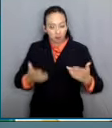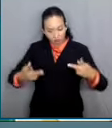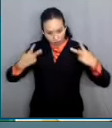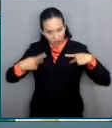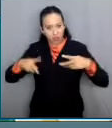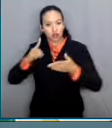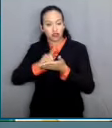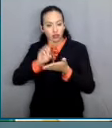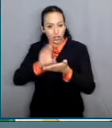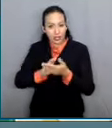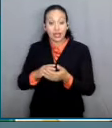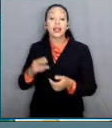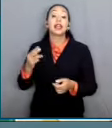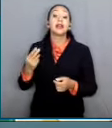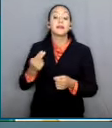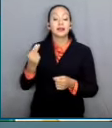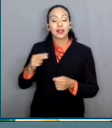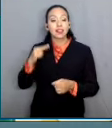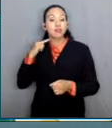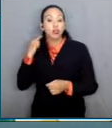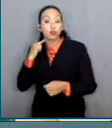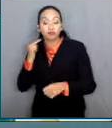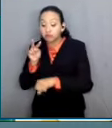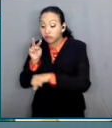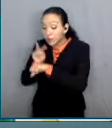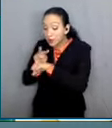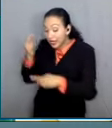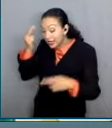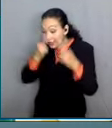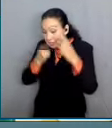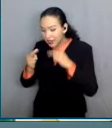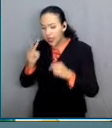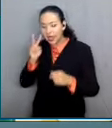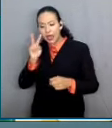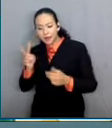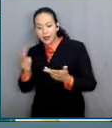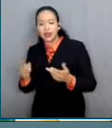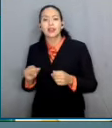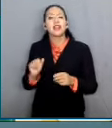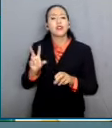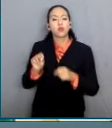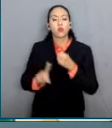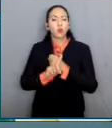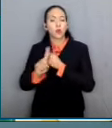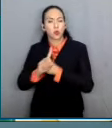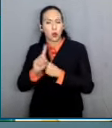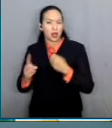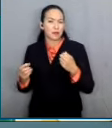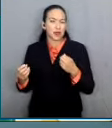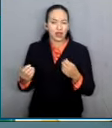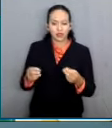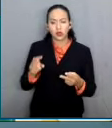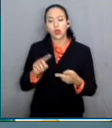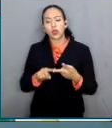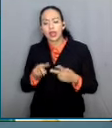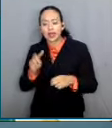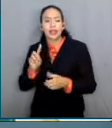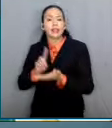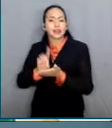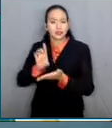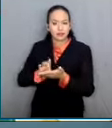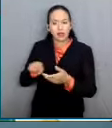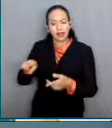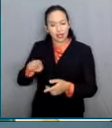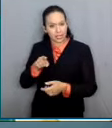cerciorar justamente de que no haya conflicto de intereses, de que la persona no esté yendo pues coaccionada, ¿no? O sea, sí se tiene que cerciorar de